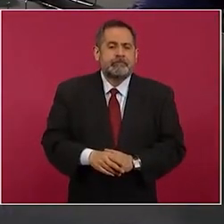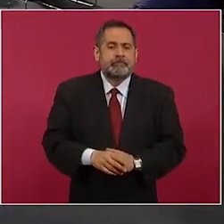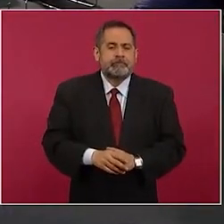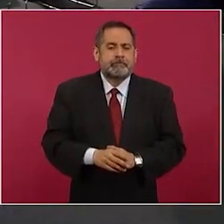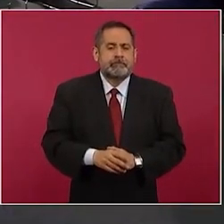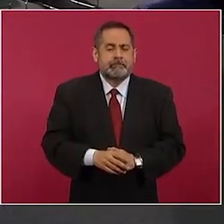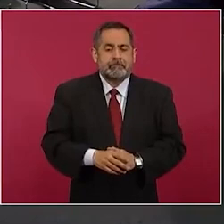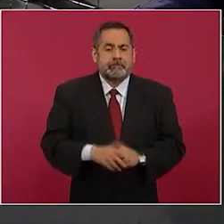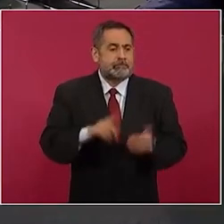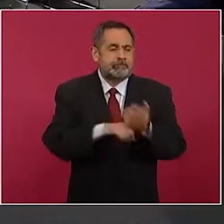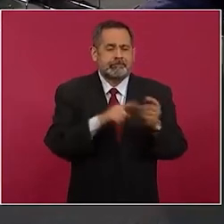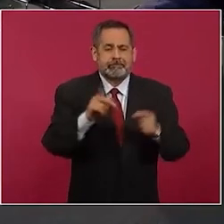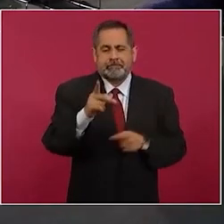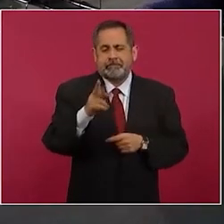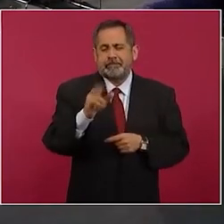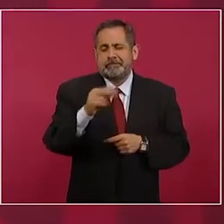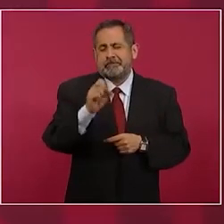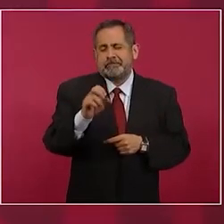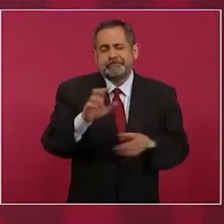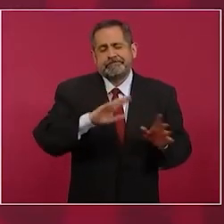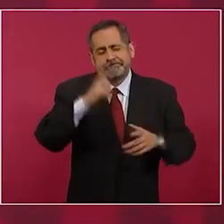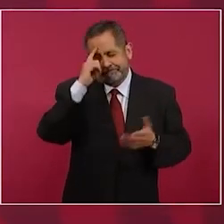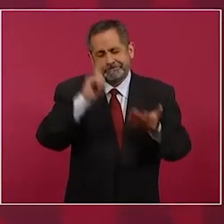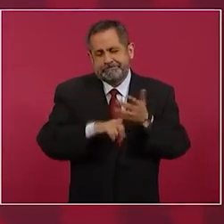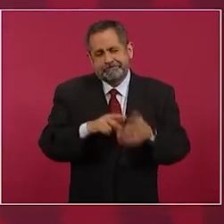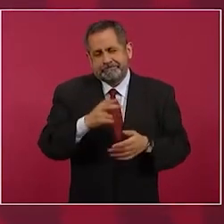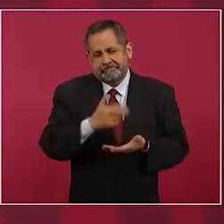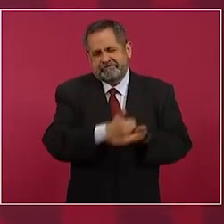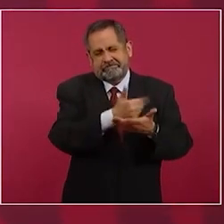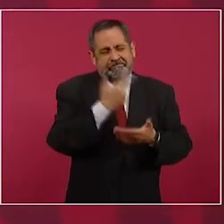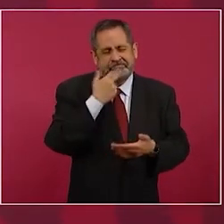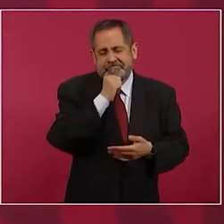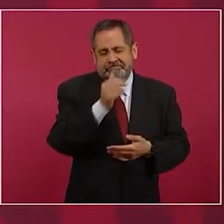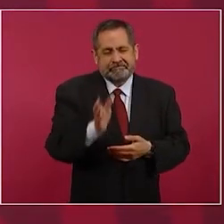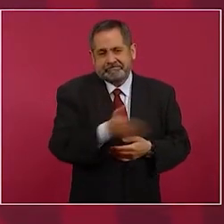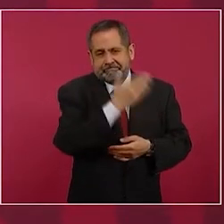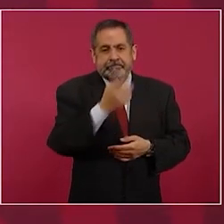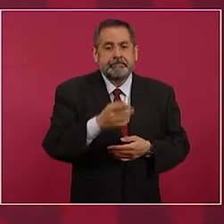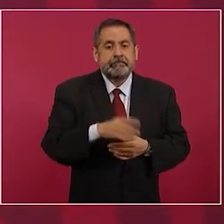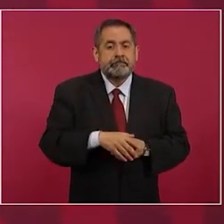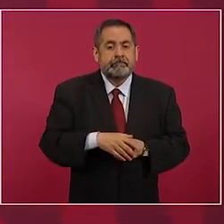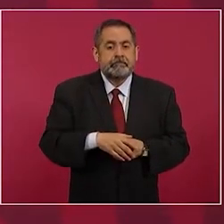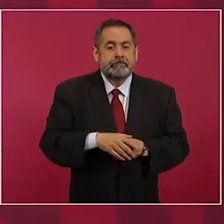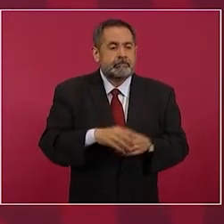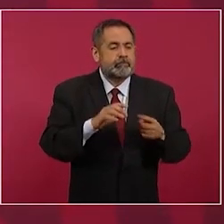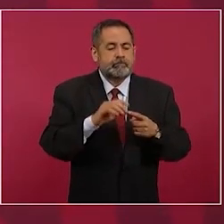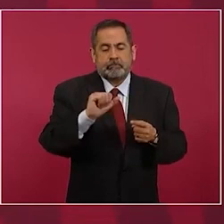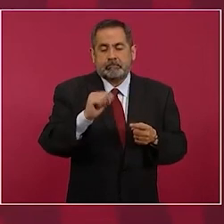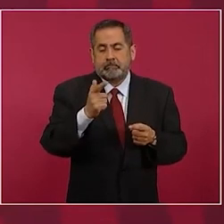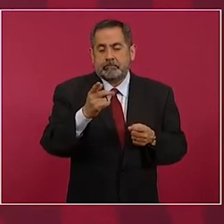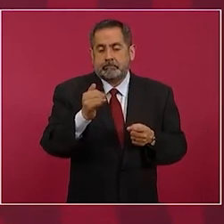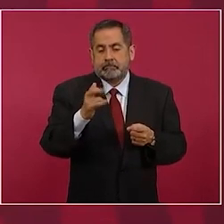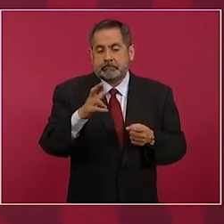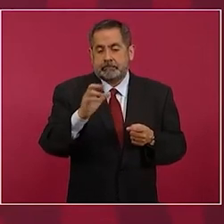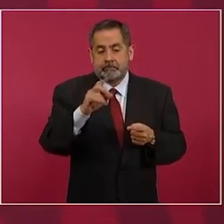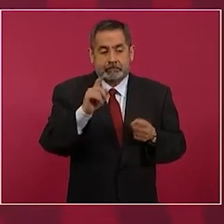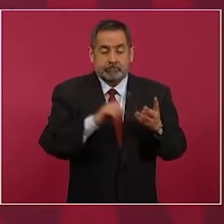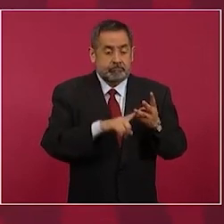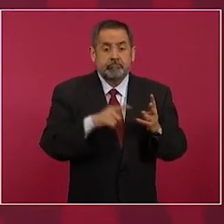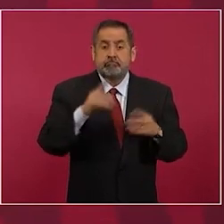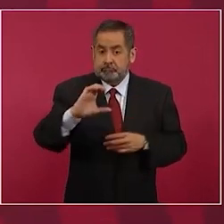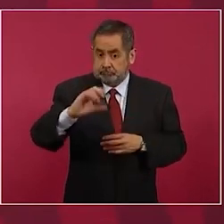porque ya Krause ya no creo que les ayude mucho o Aguilar camino pero